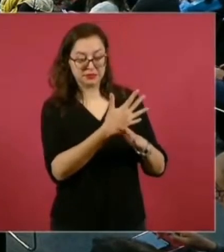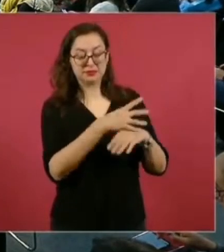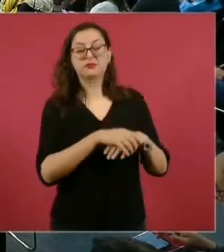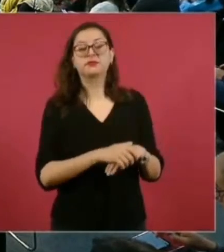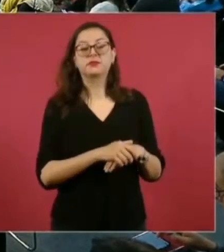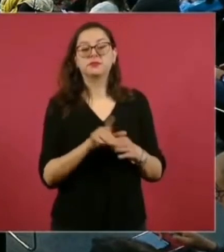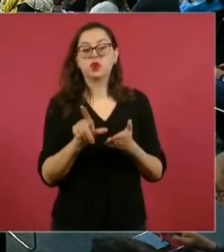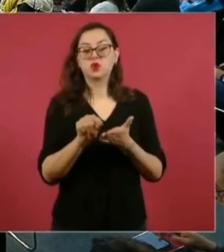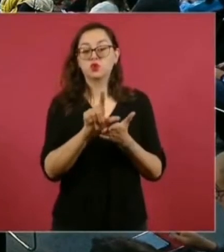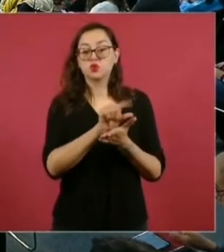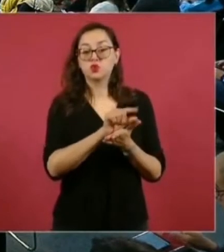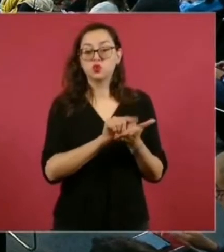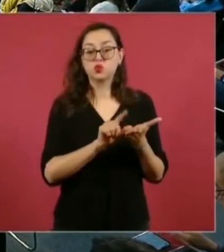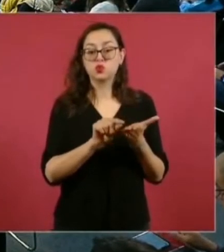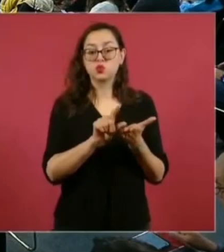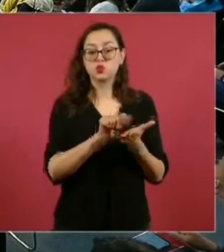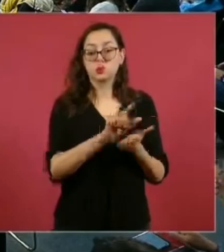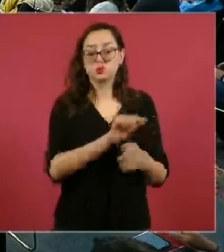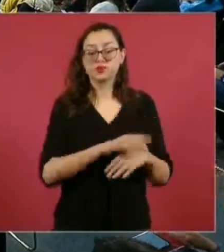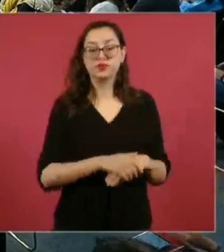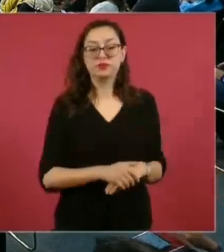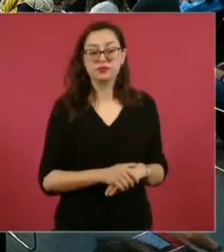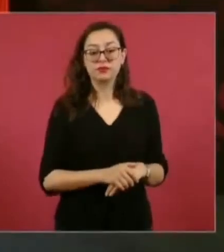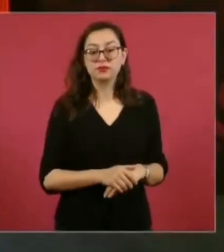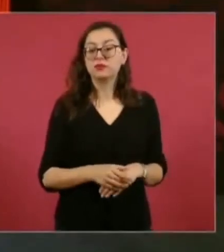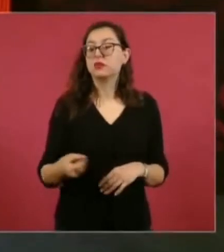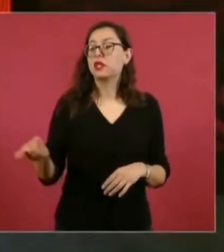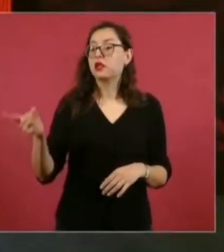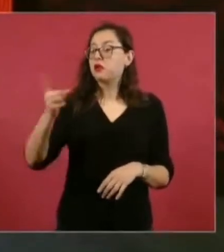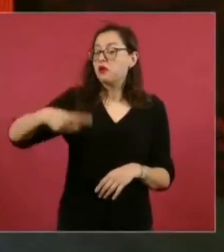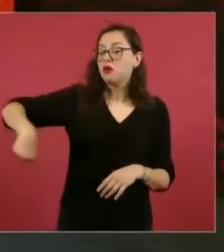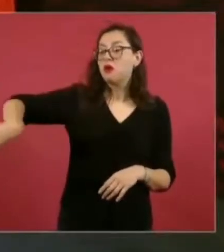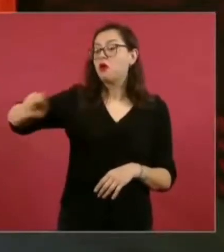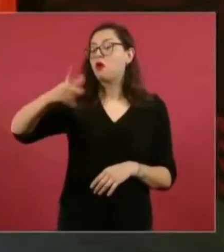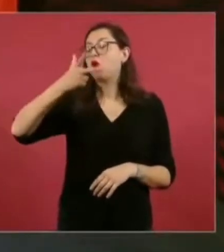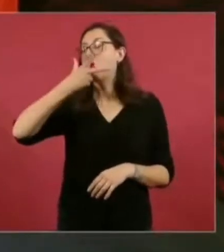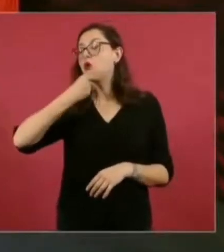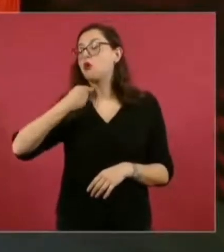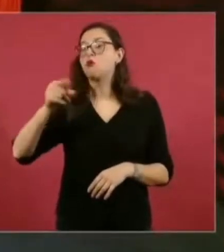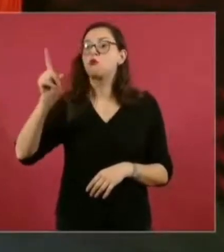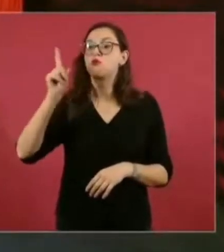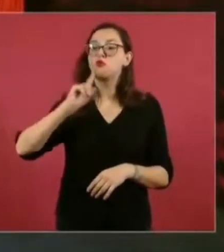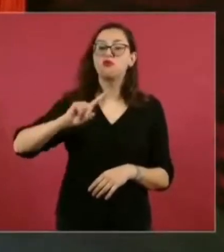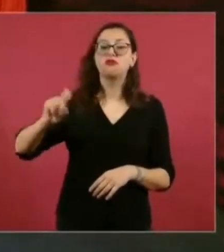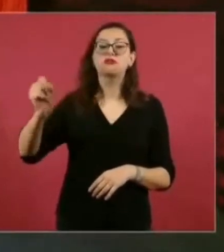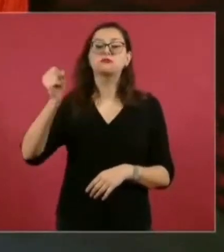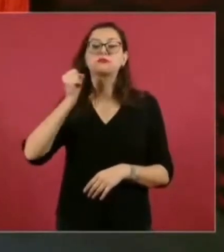Enhorabuena, pasarán a la historia de México como héroes patriotas que son.